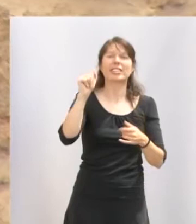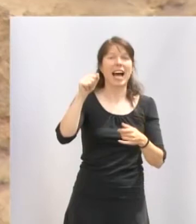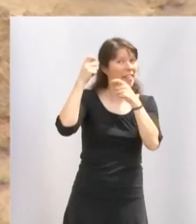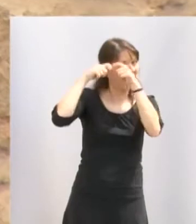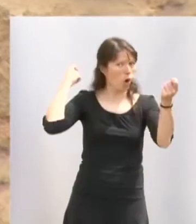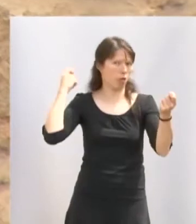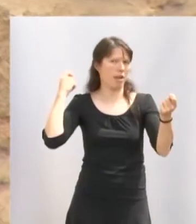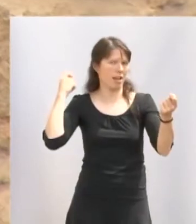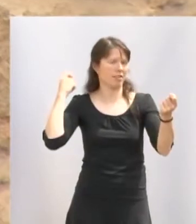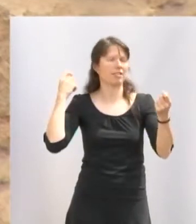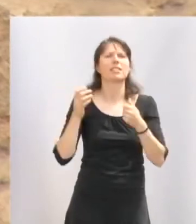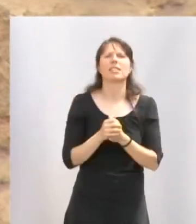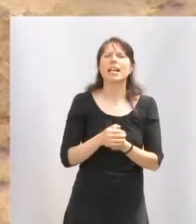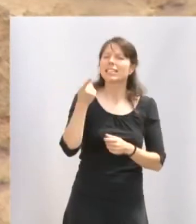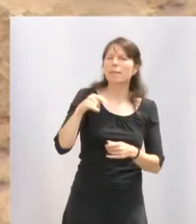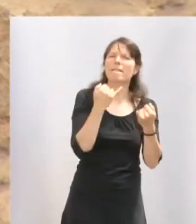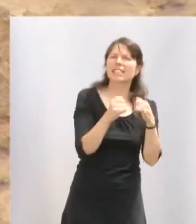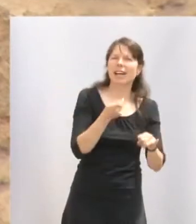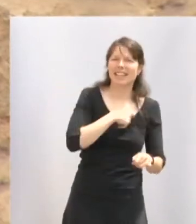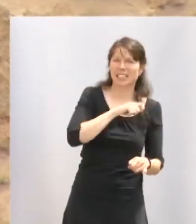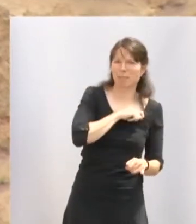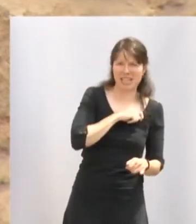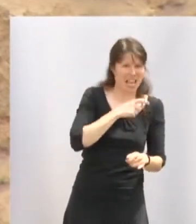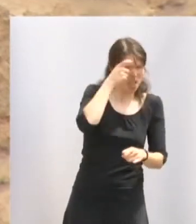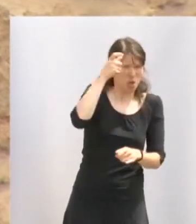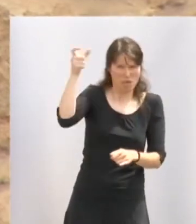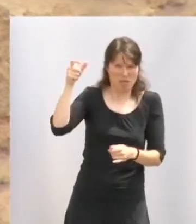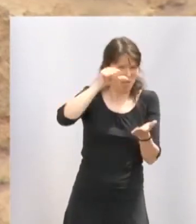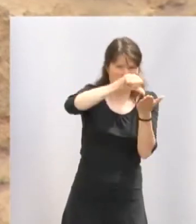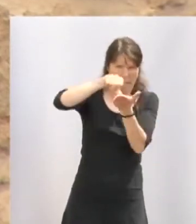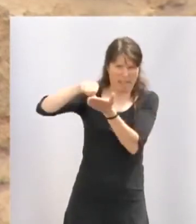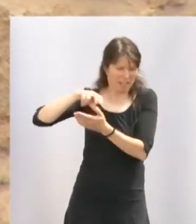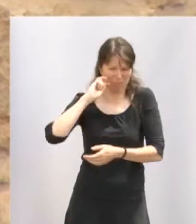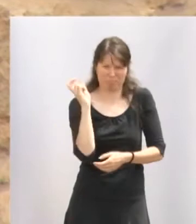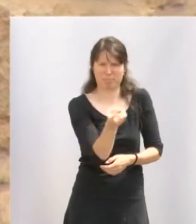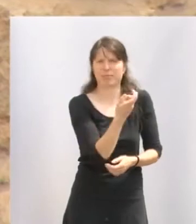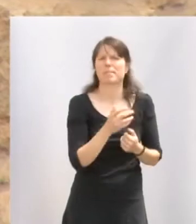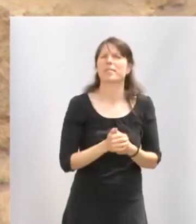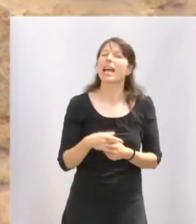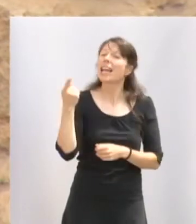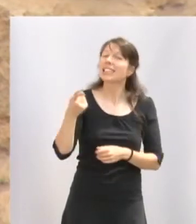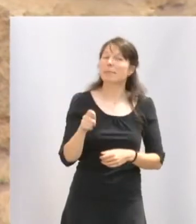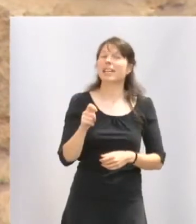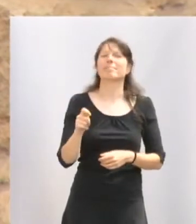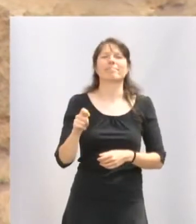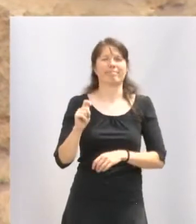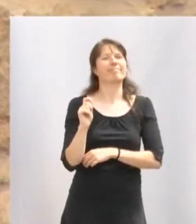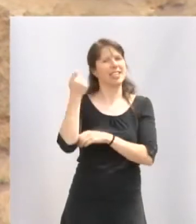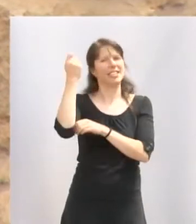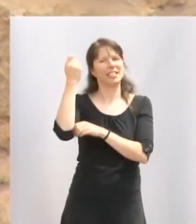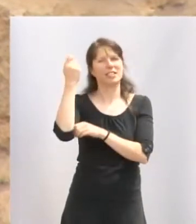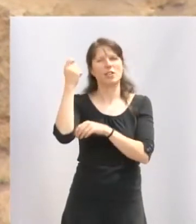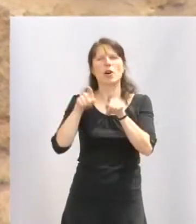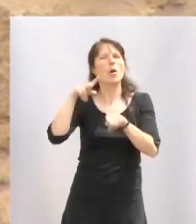También los festivales de España en un sinfín de ciudades. Y son muchos también los triunfos que el grupo ha cosechado como